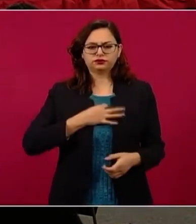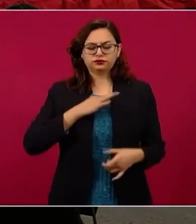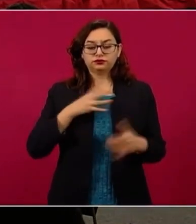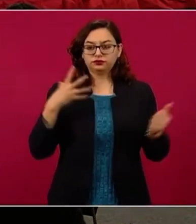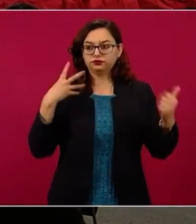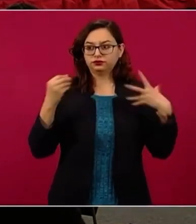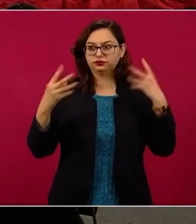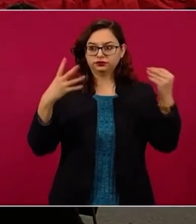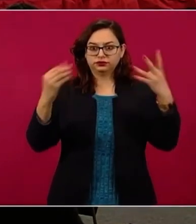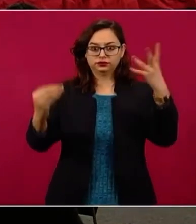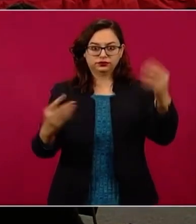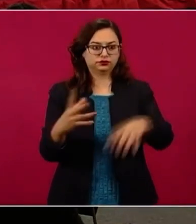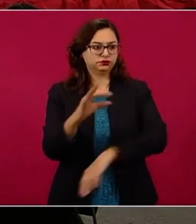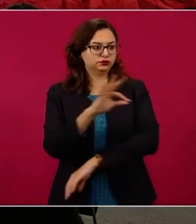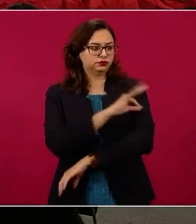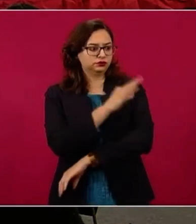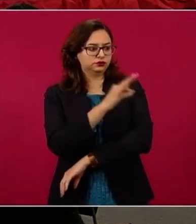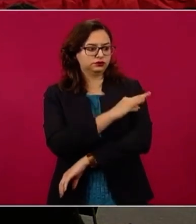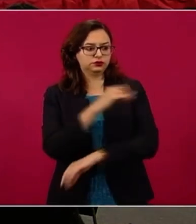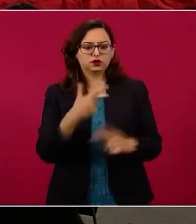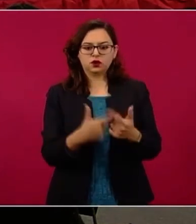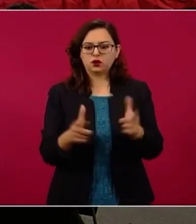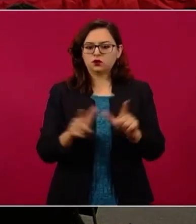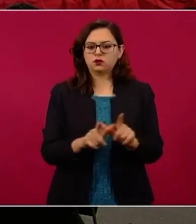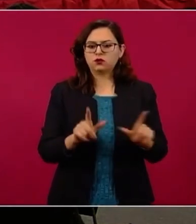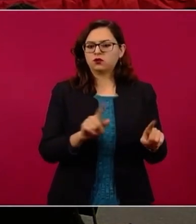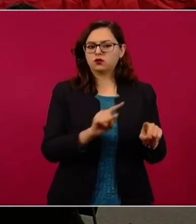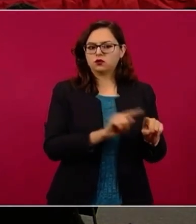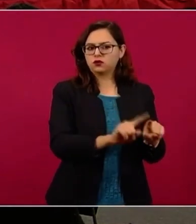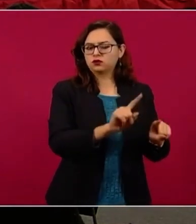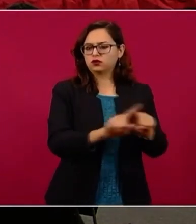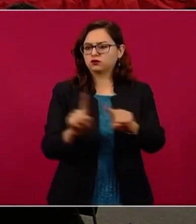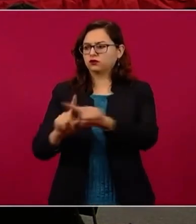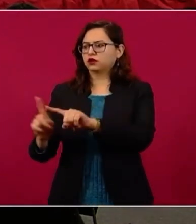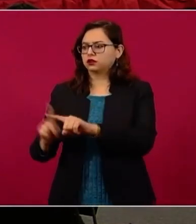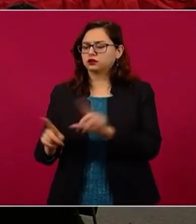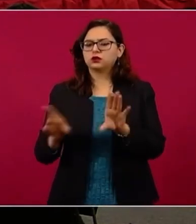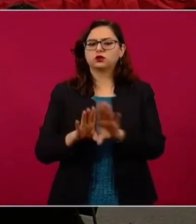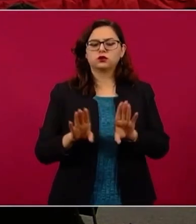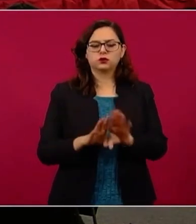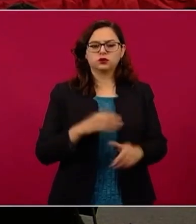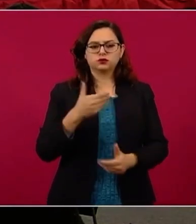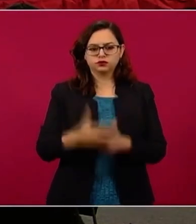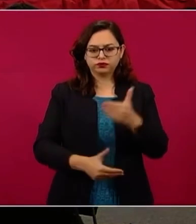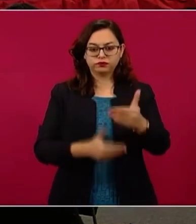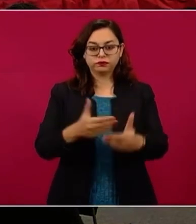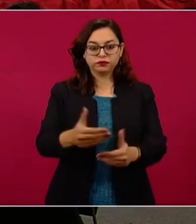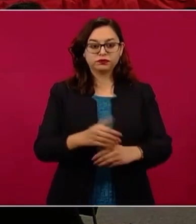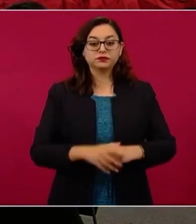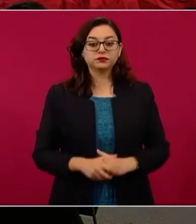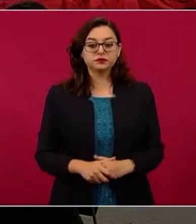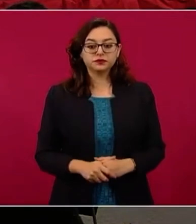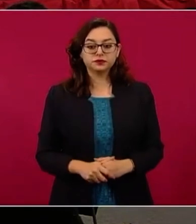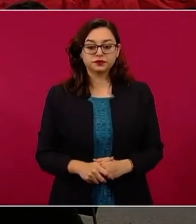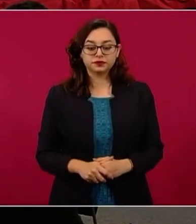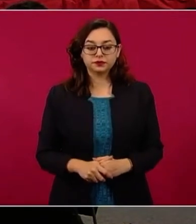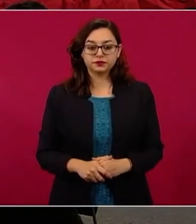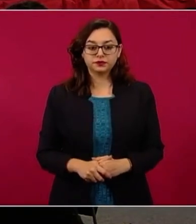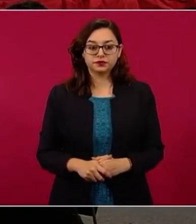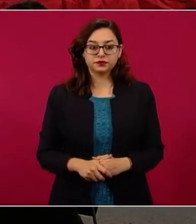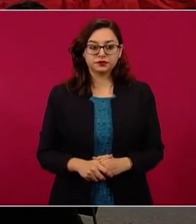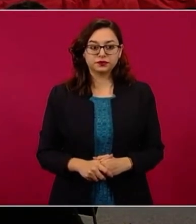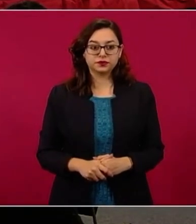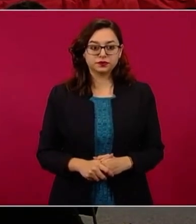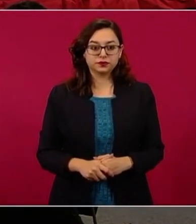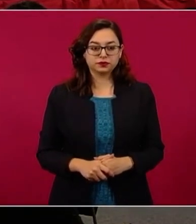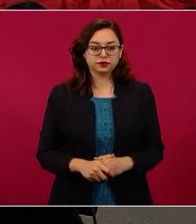el avance de la vacunación en los distintos grupos de interés. La siguiente, por favor. Aquí vemos en